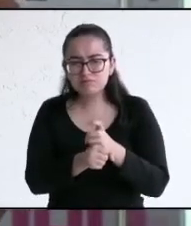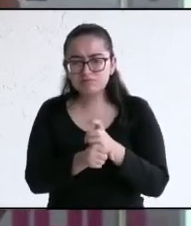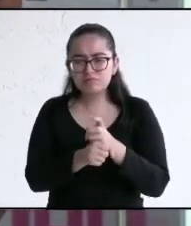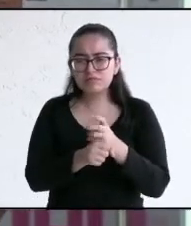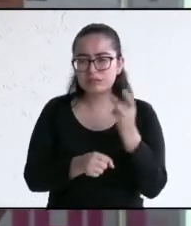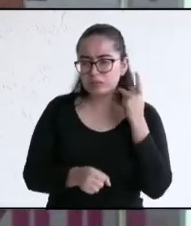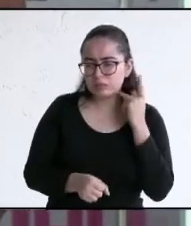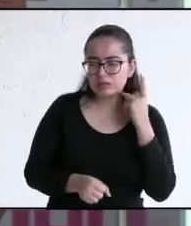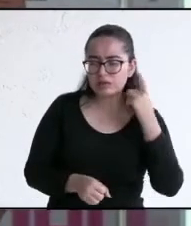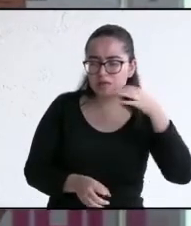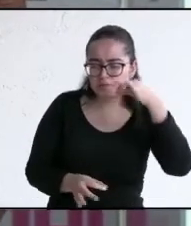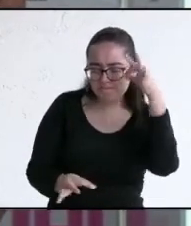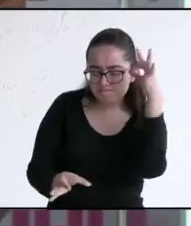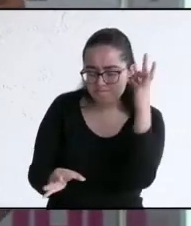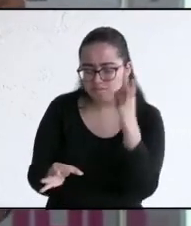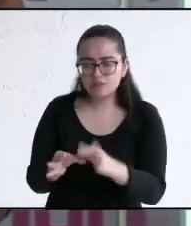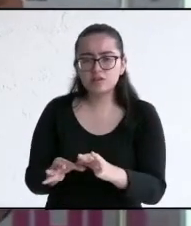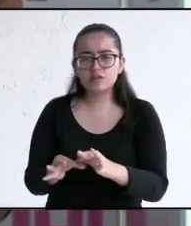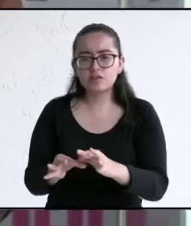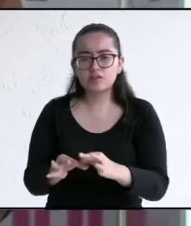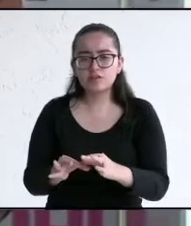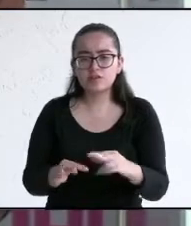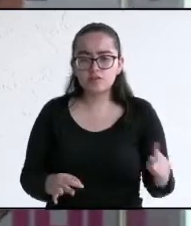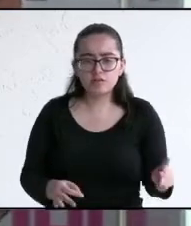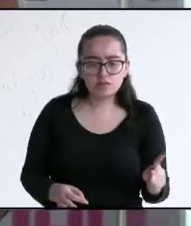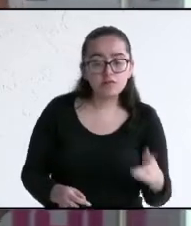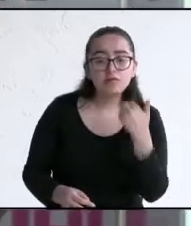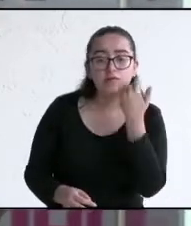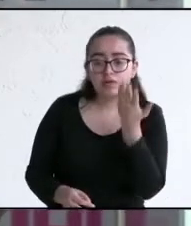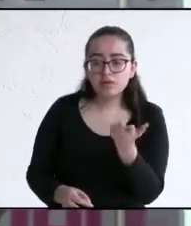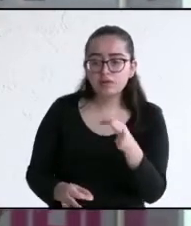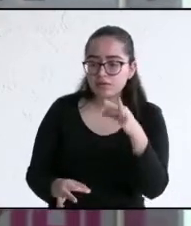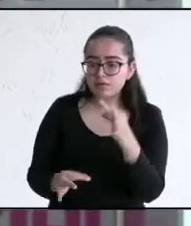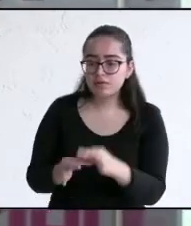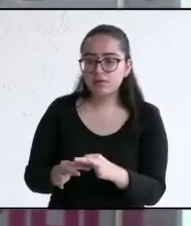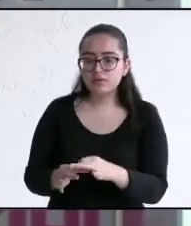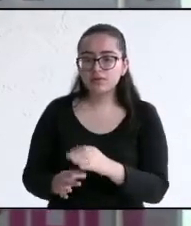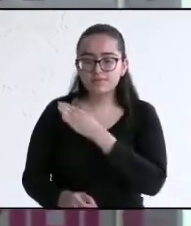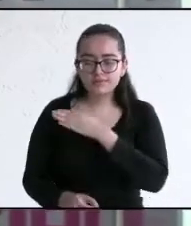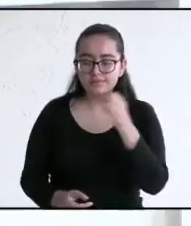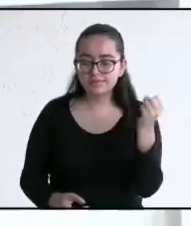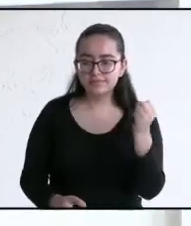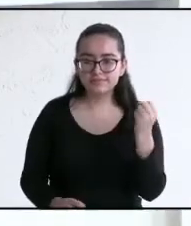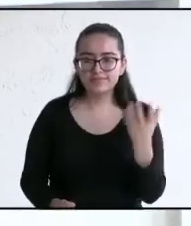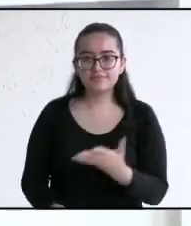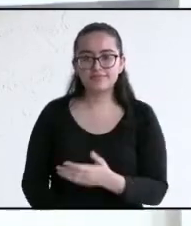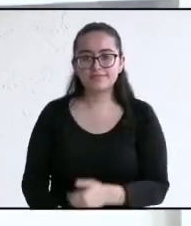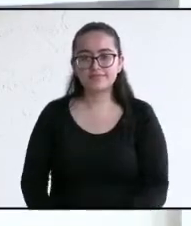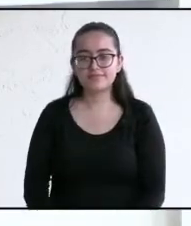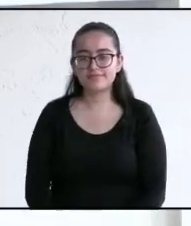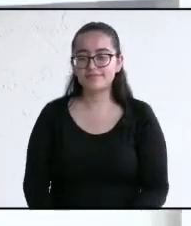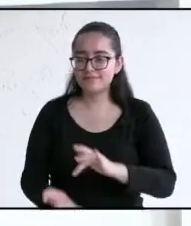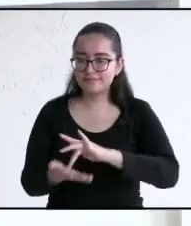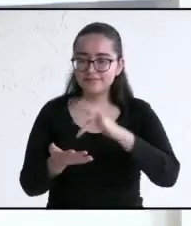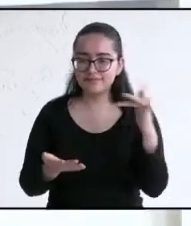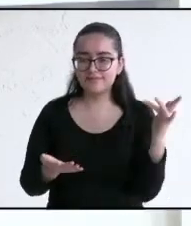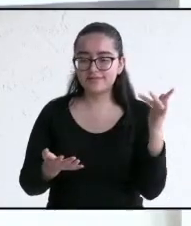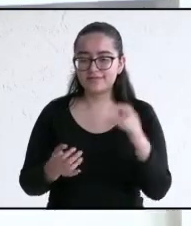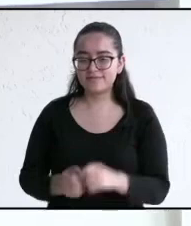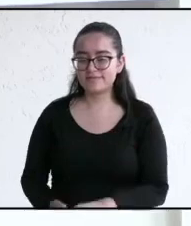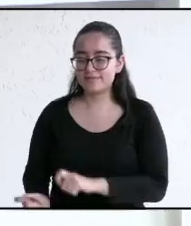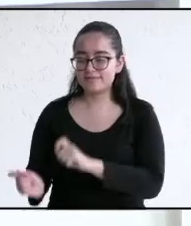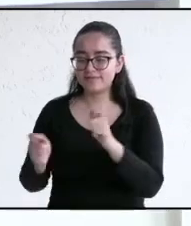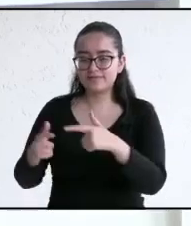en nuestro pueblo, porque nuestro pueblo lo está reclamando. Buena suerte. Muchísimas gracias, candidato. Ahora le toca el turno al